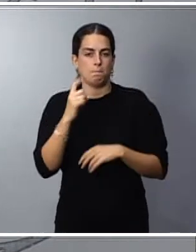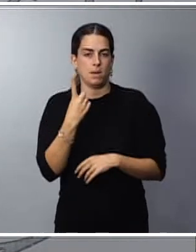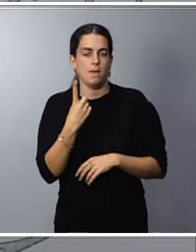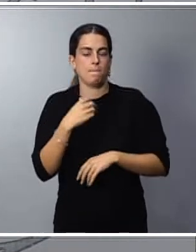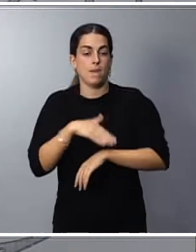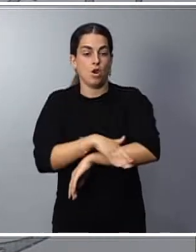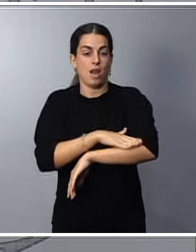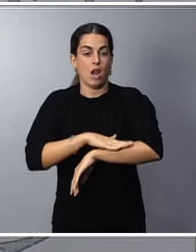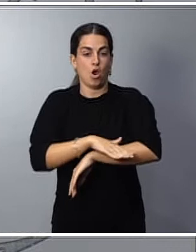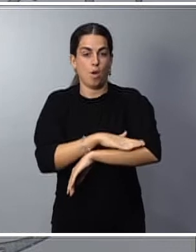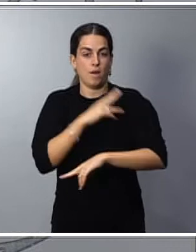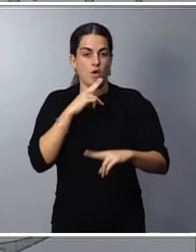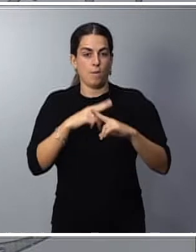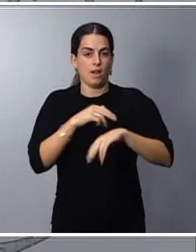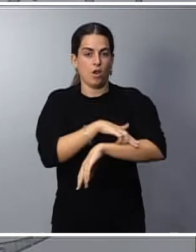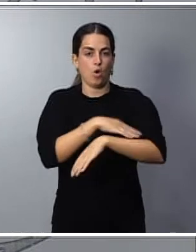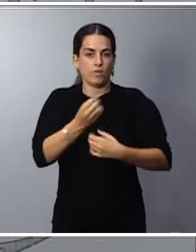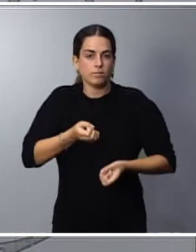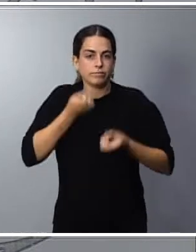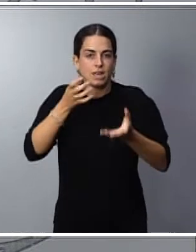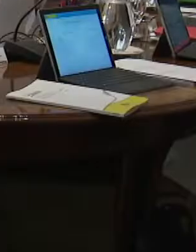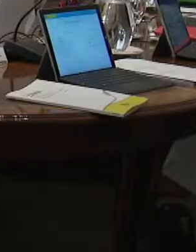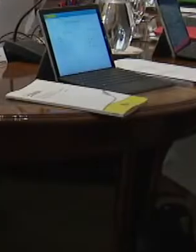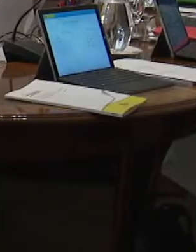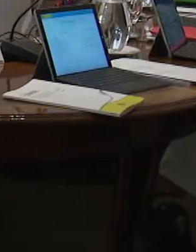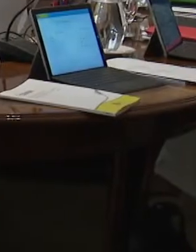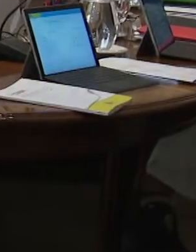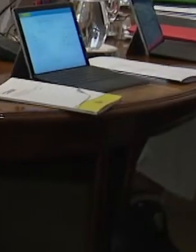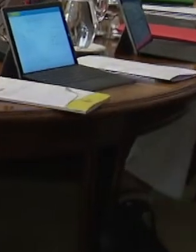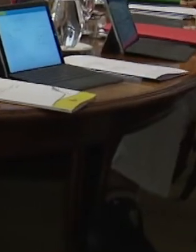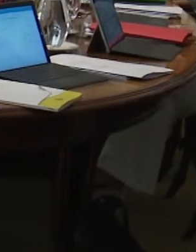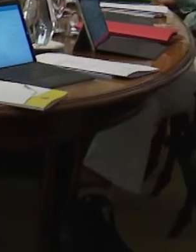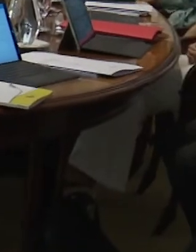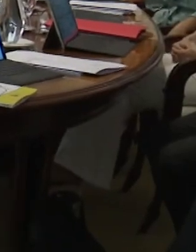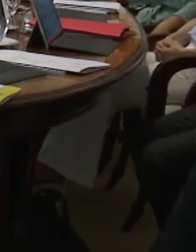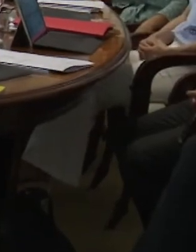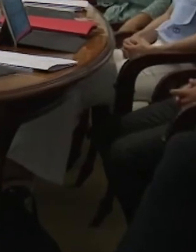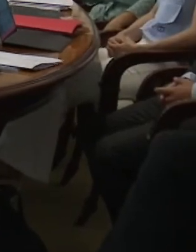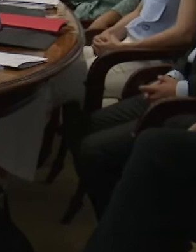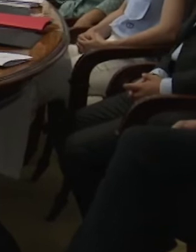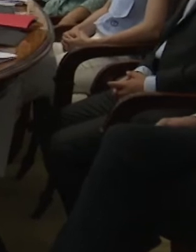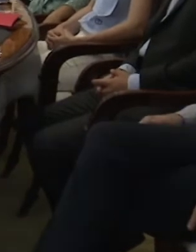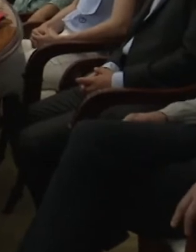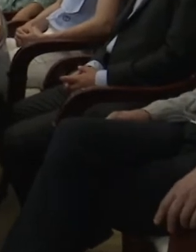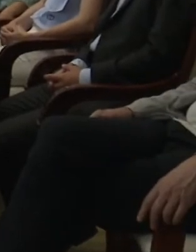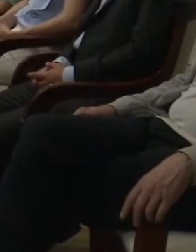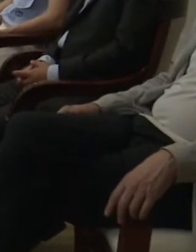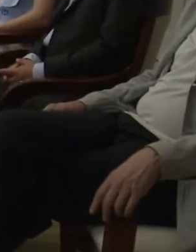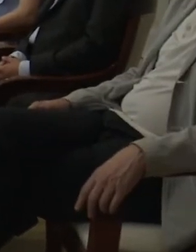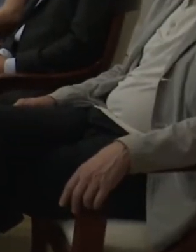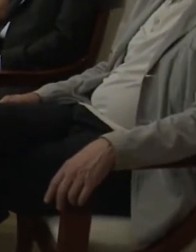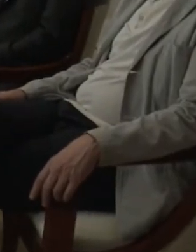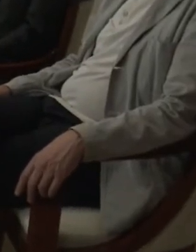a la ciudadanía española un mensaje de certidumbre, de que se siguen analizando de manera rigurosa los